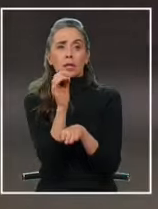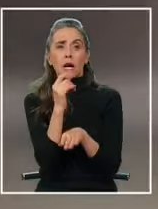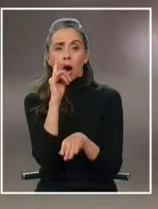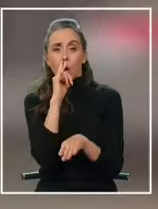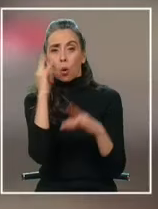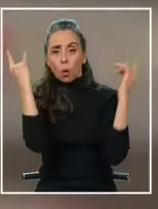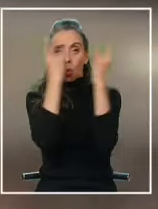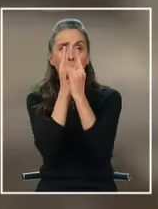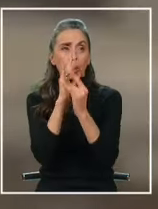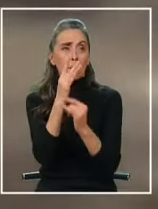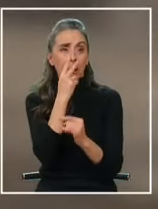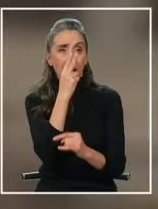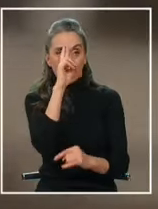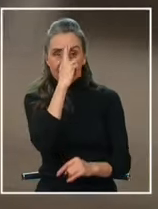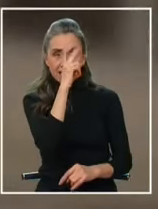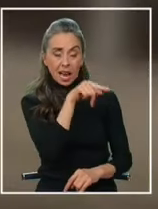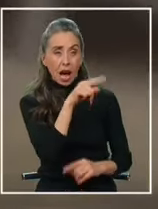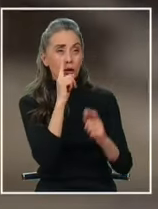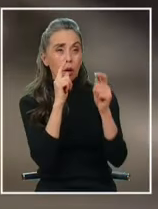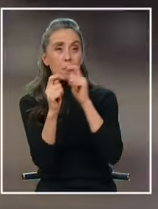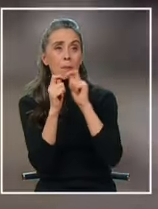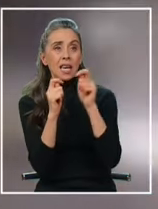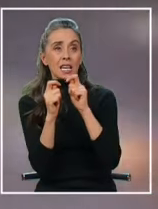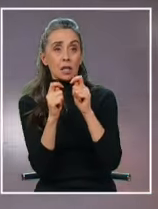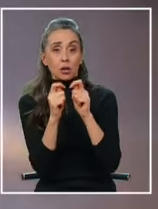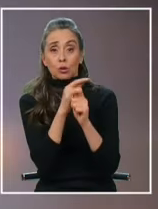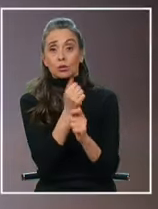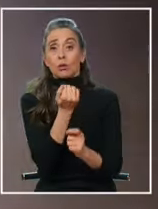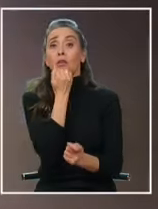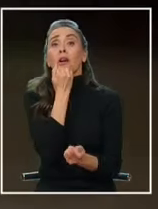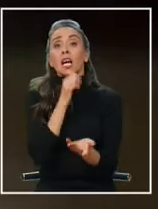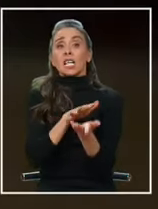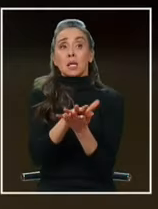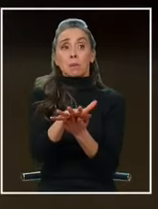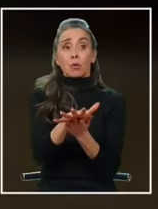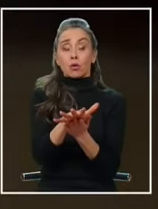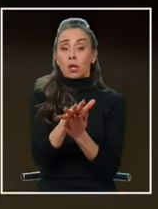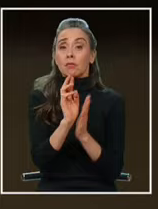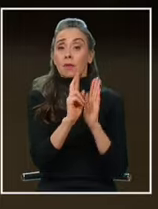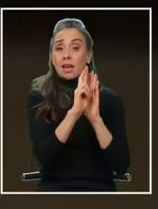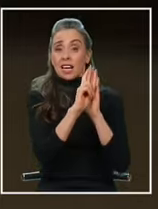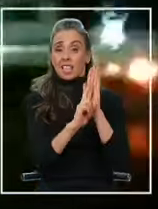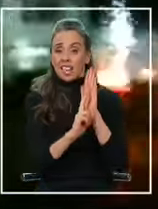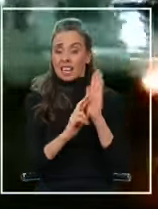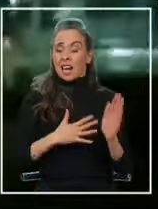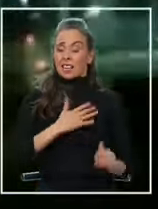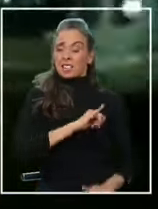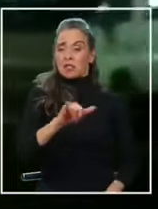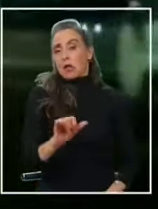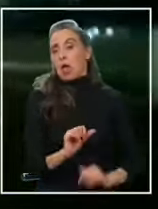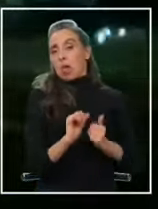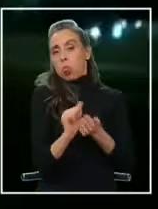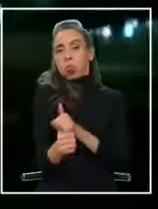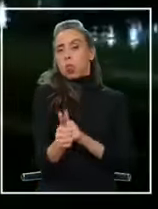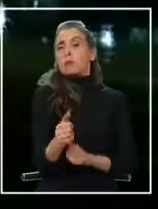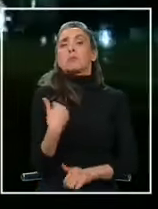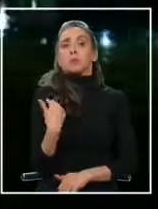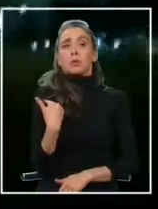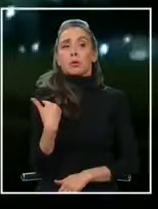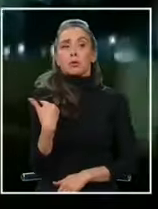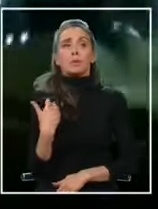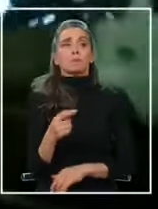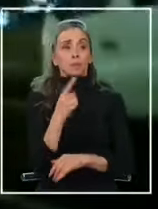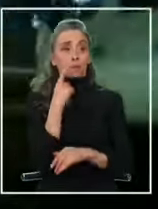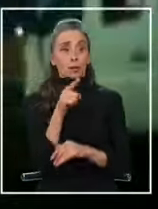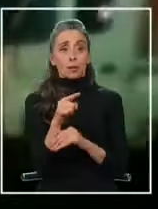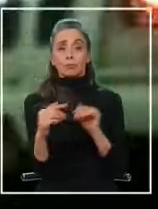Una acción insólita, peligrosa e imprudente que desafía las reglas del sentido común y, por supuesto, del